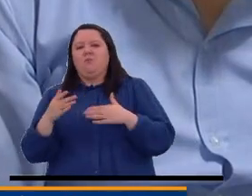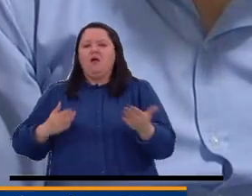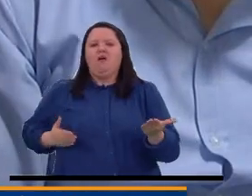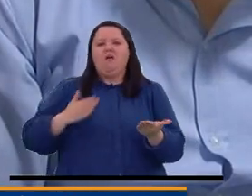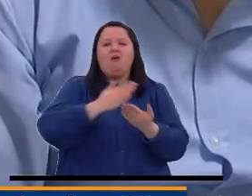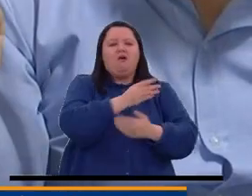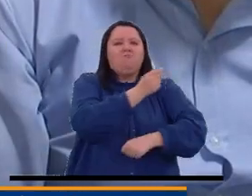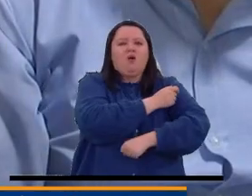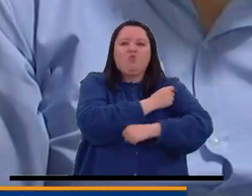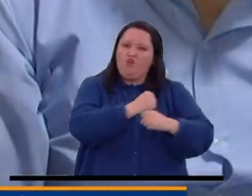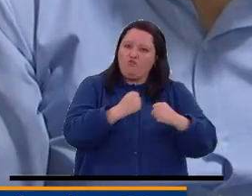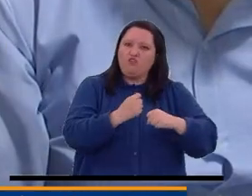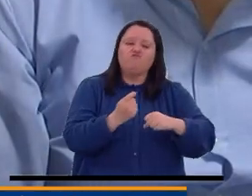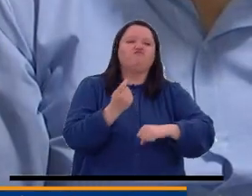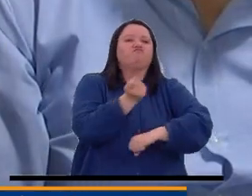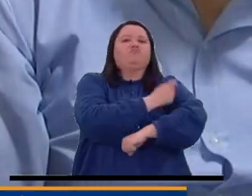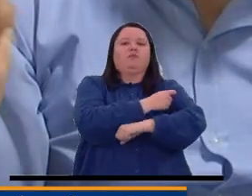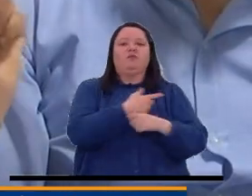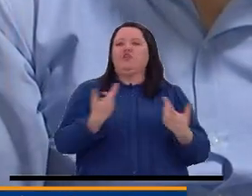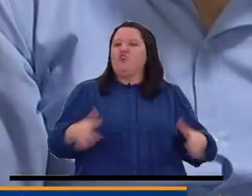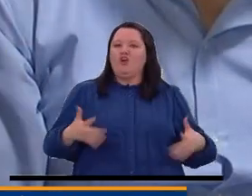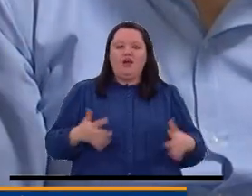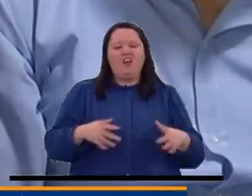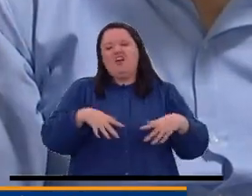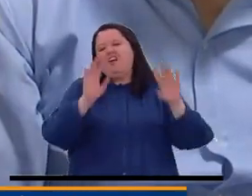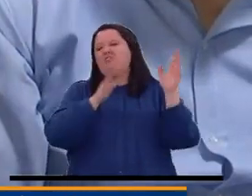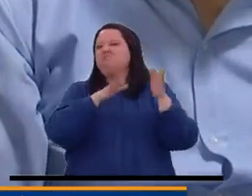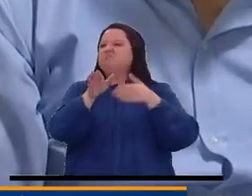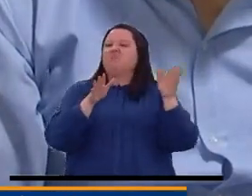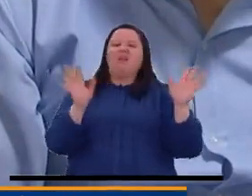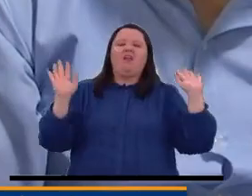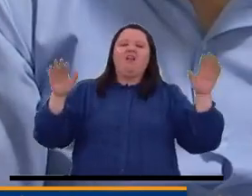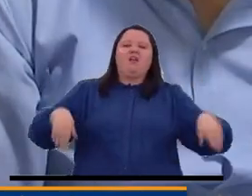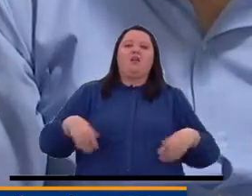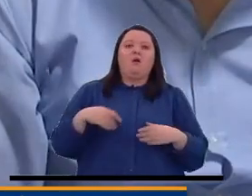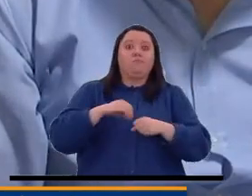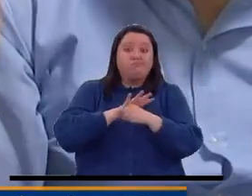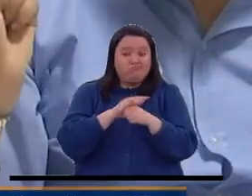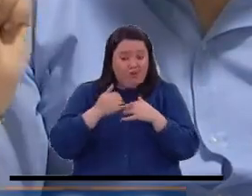a ponerse sus refuerzos a completar los esquemas y seguimos en la pandemia del COVID.